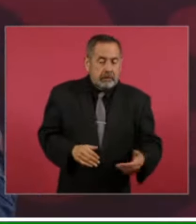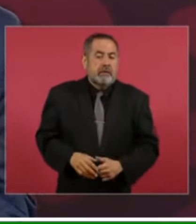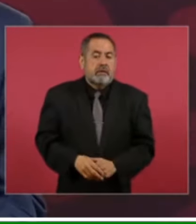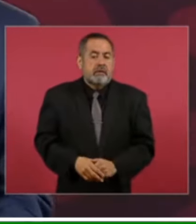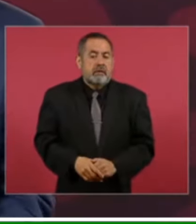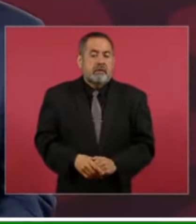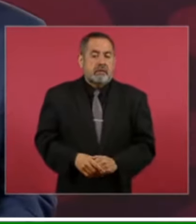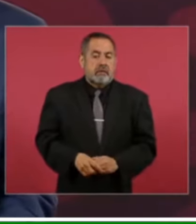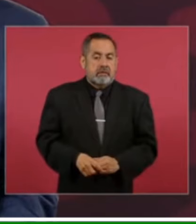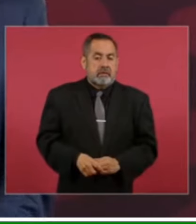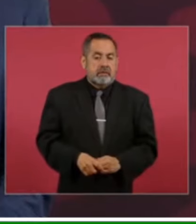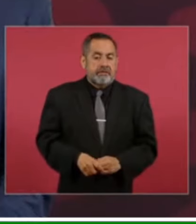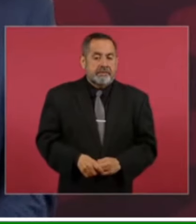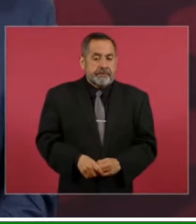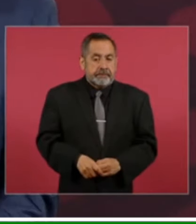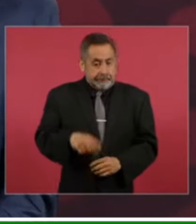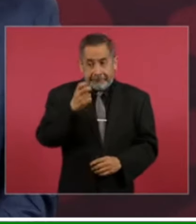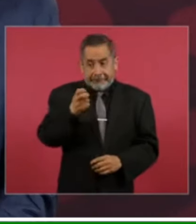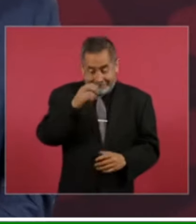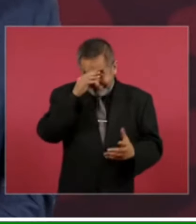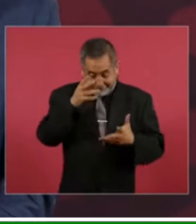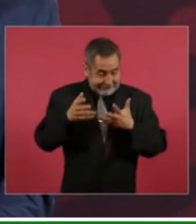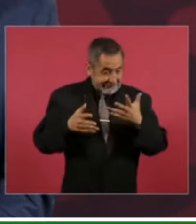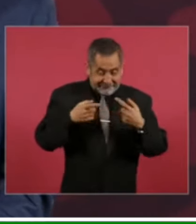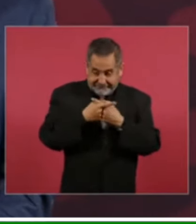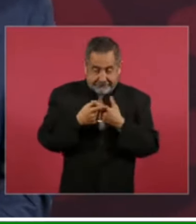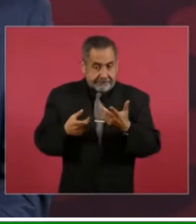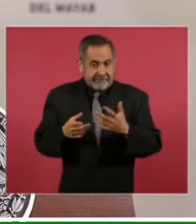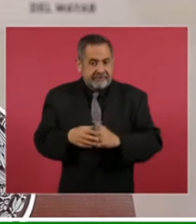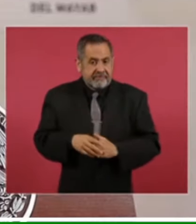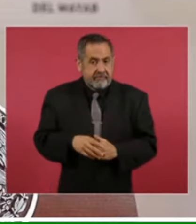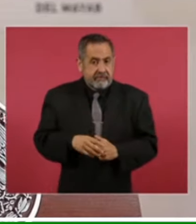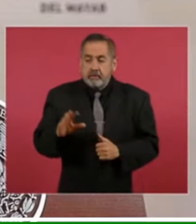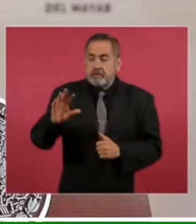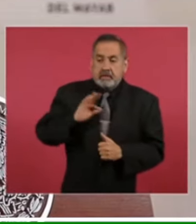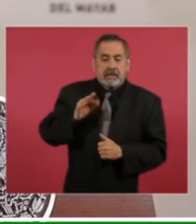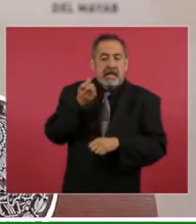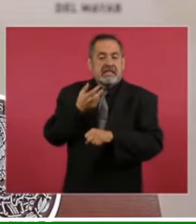en esto estábamos cuando me dice el secretario de Hacienda